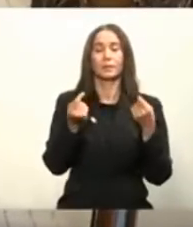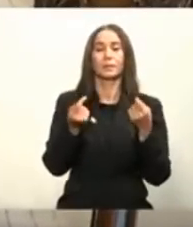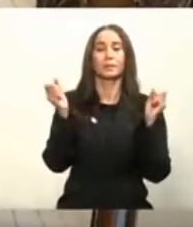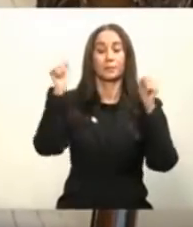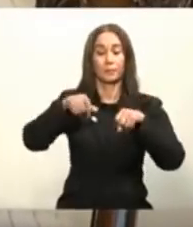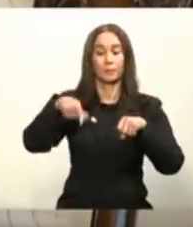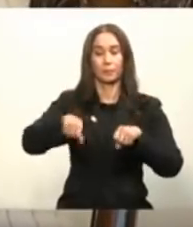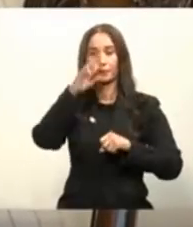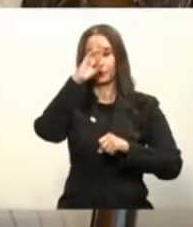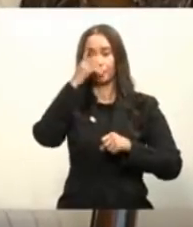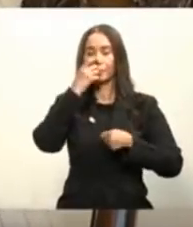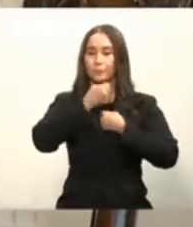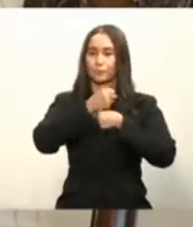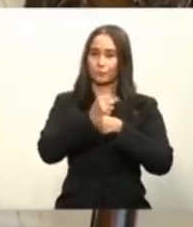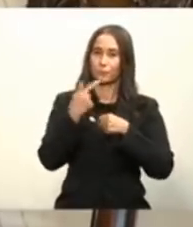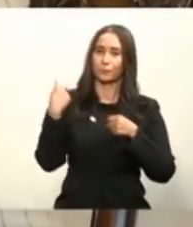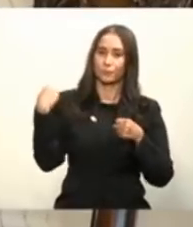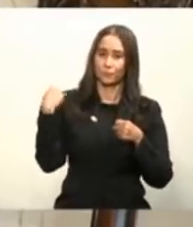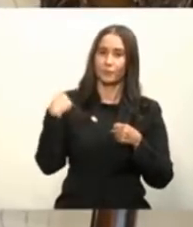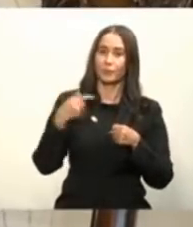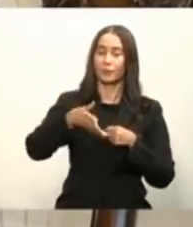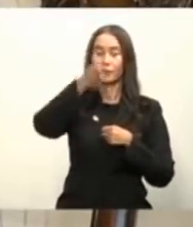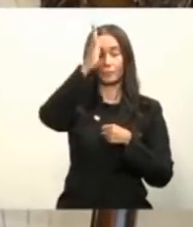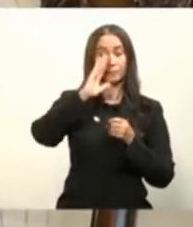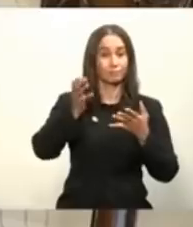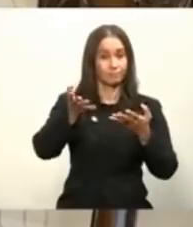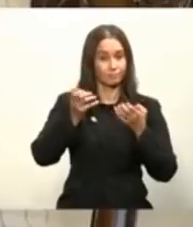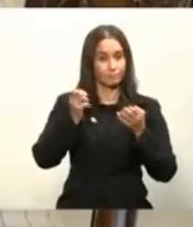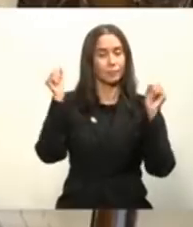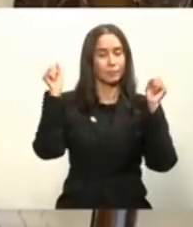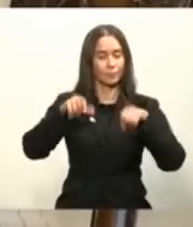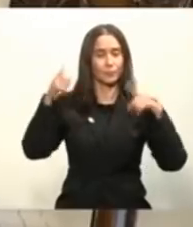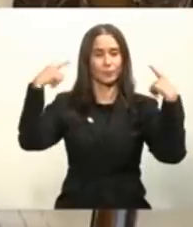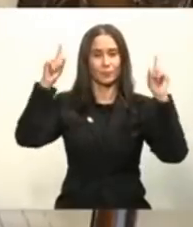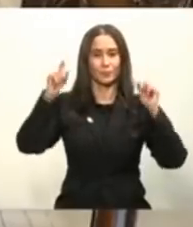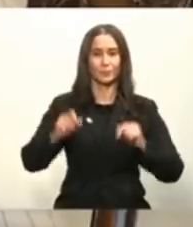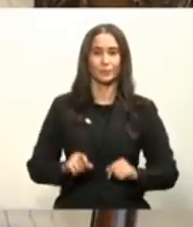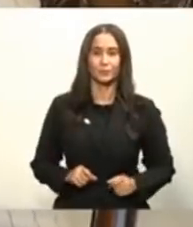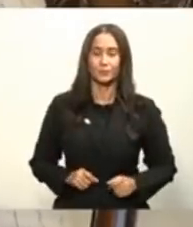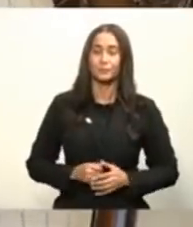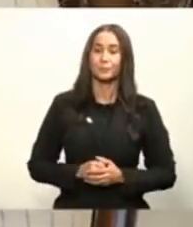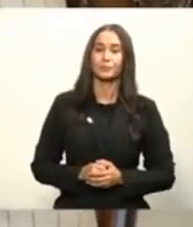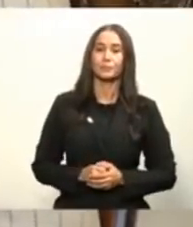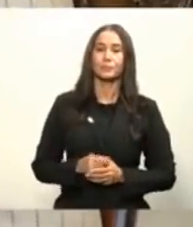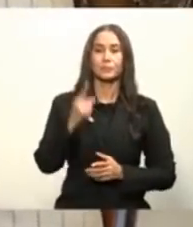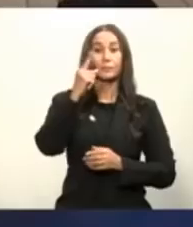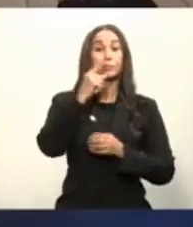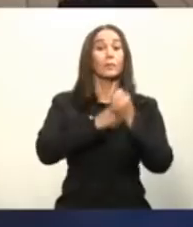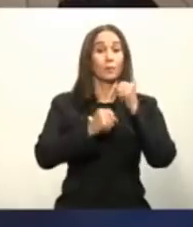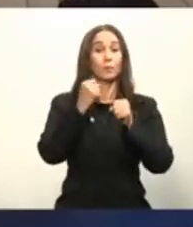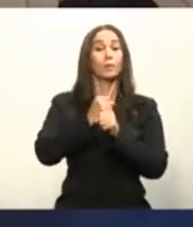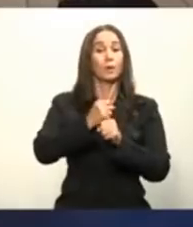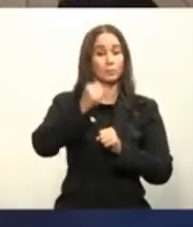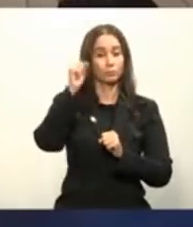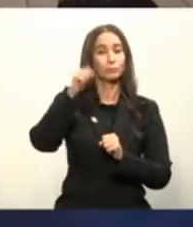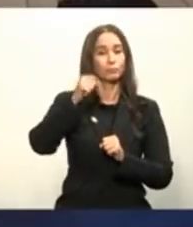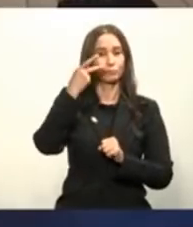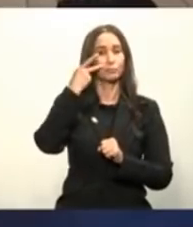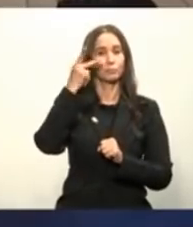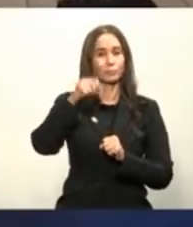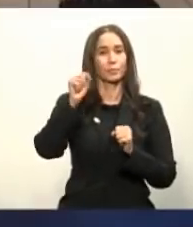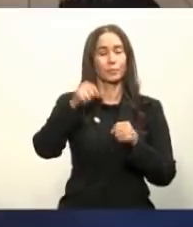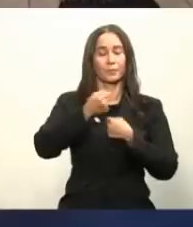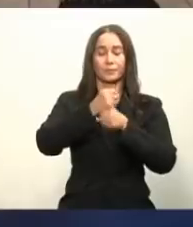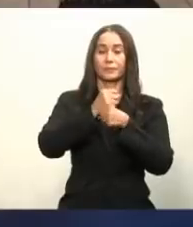producción nacional de vacunas y si Dios quiere pues lo vamos a lograr en un año usted puede estar seguro que aquí va a haber capacidad para